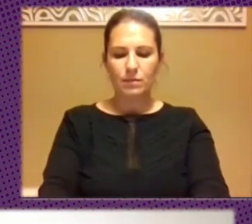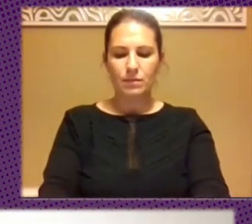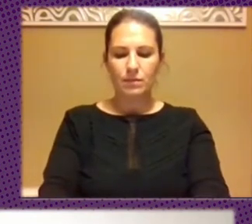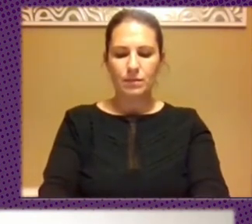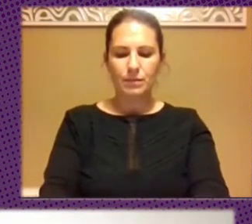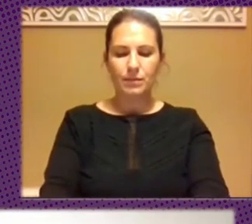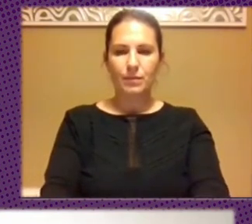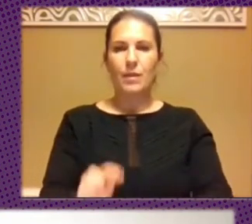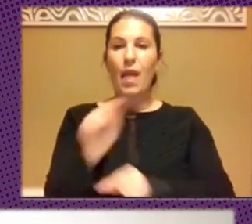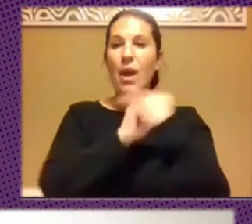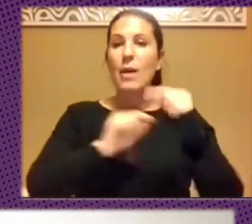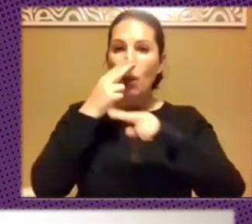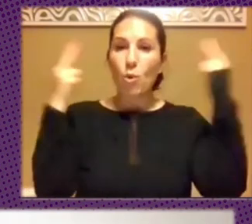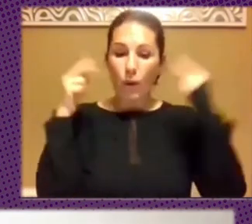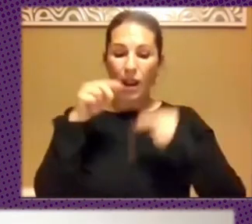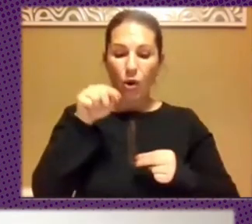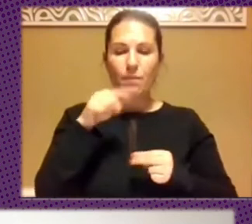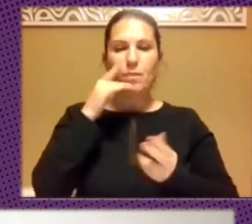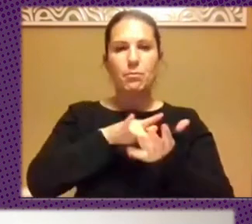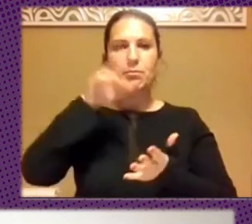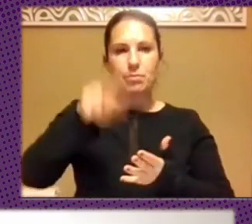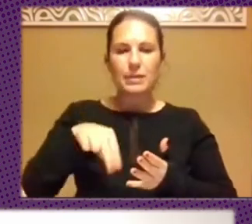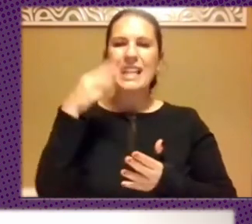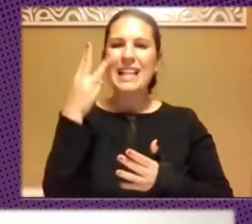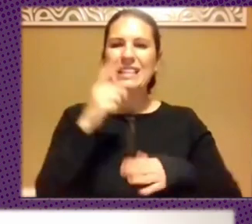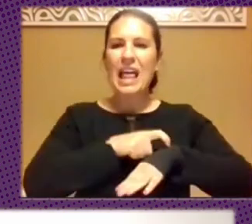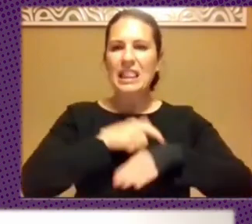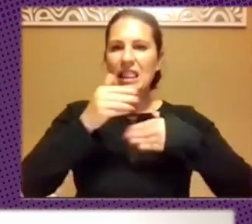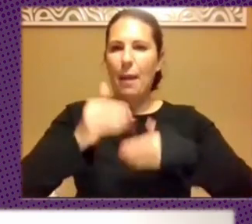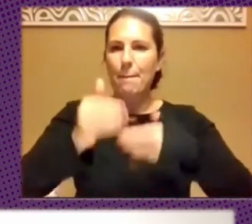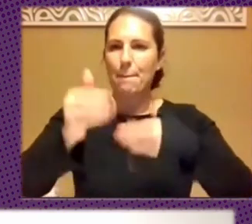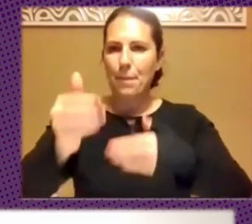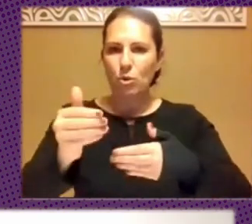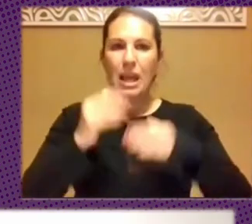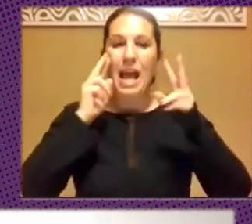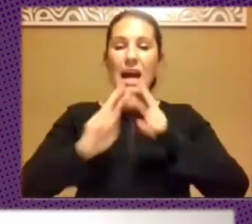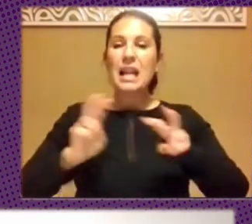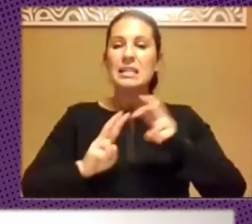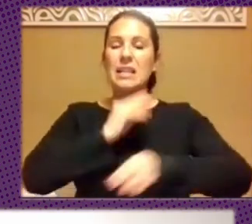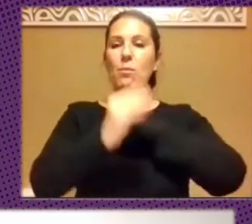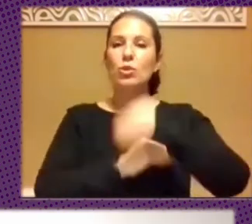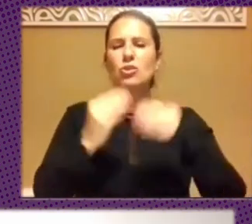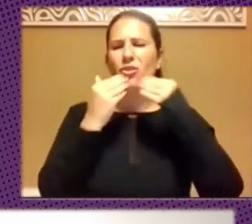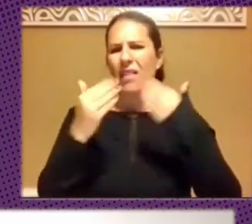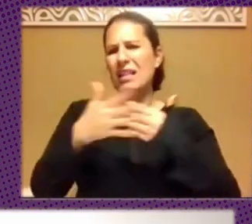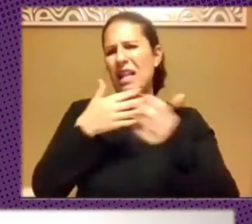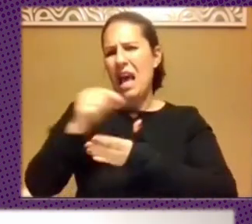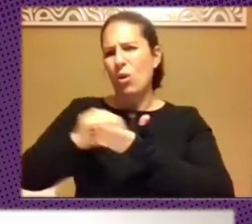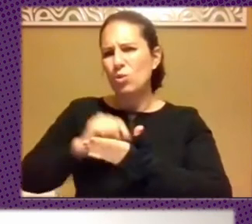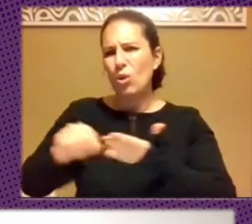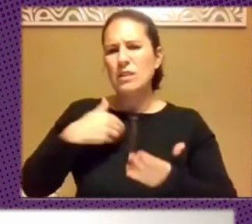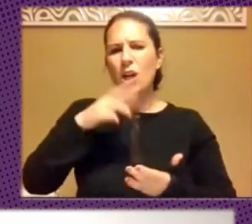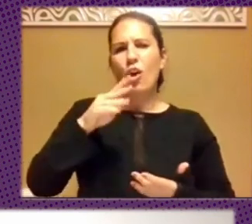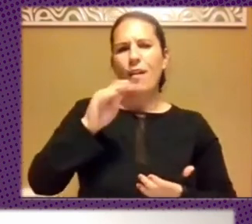pues ocurren en tres tiempos, esto es un análisis que hemos realizado a partir de varios autores, de Fernández Brodel,